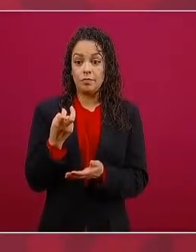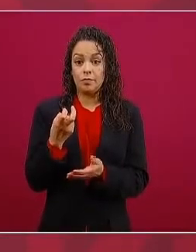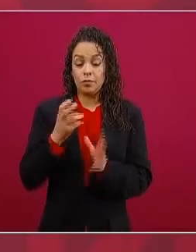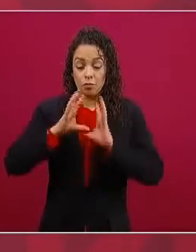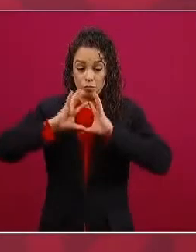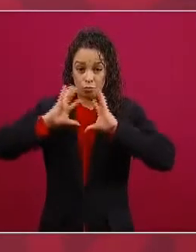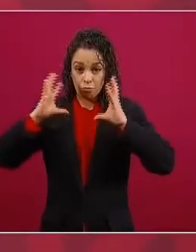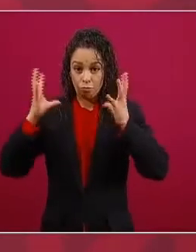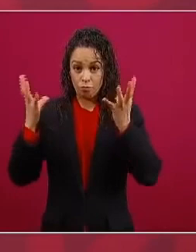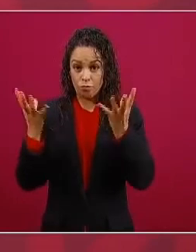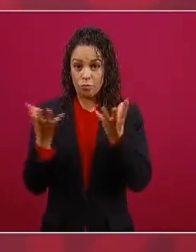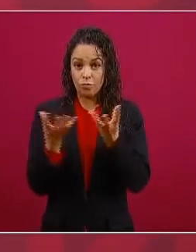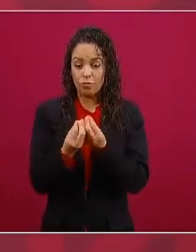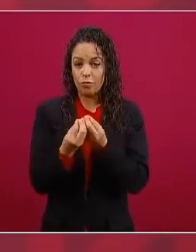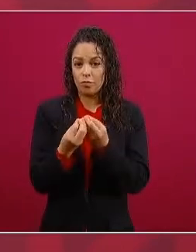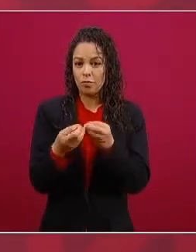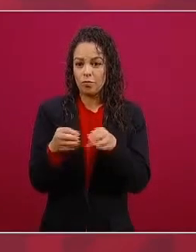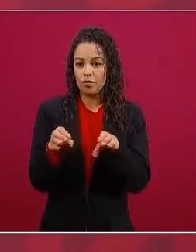general.